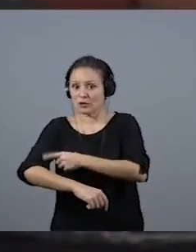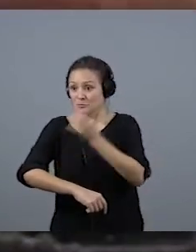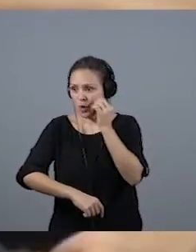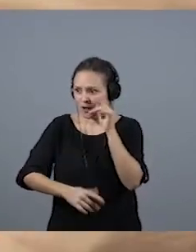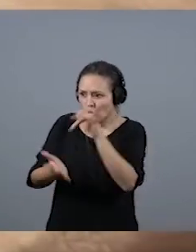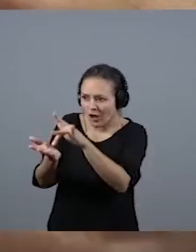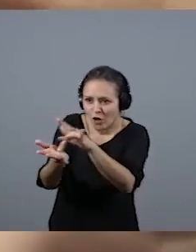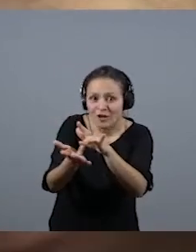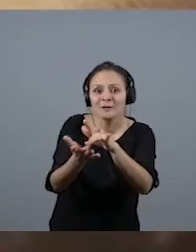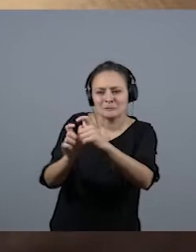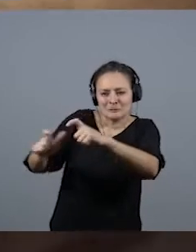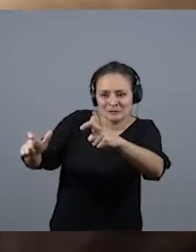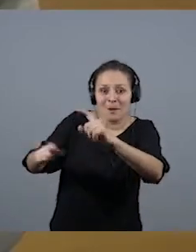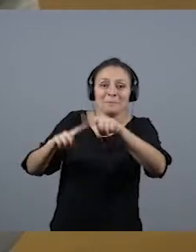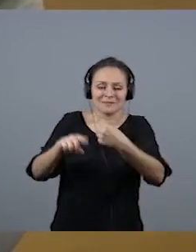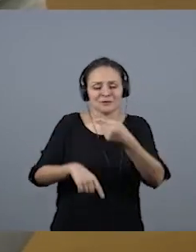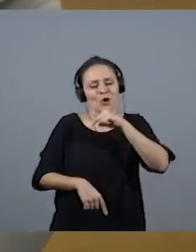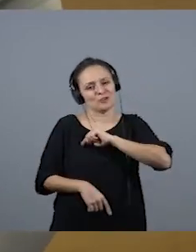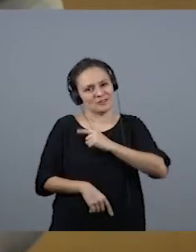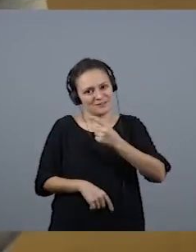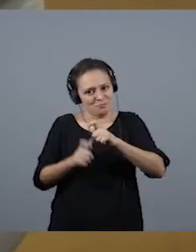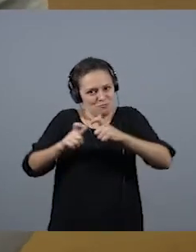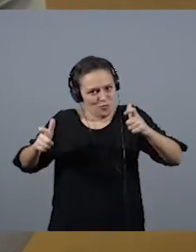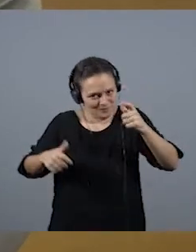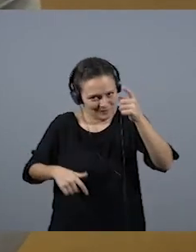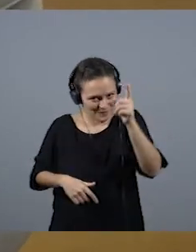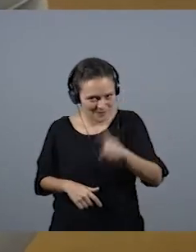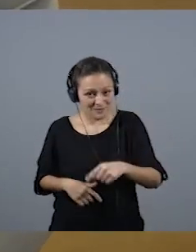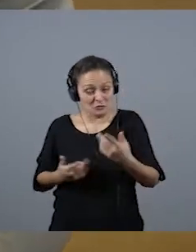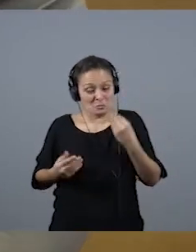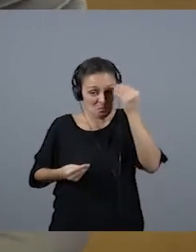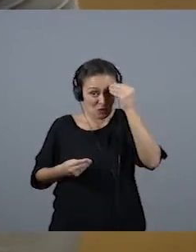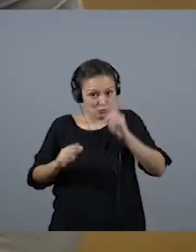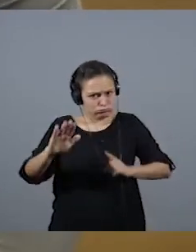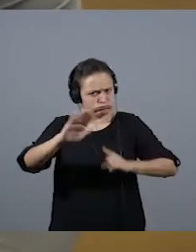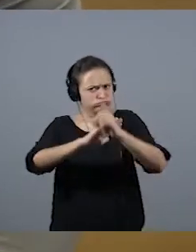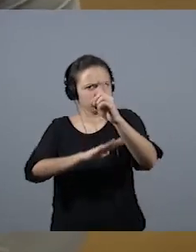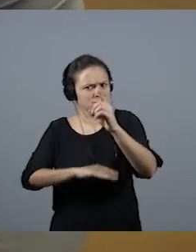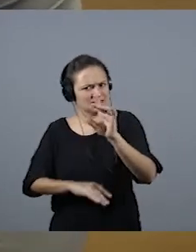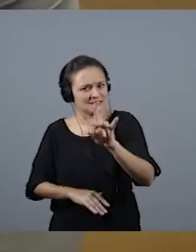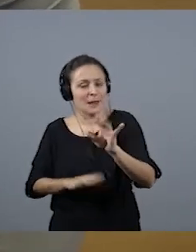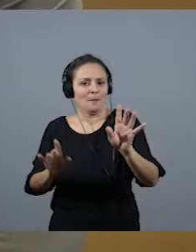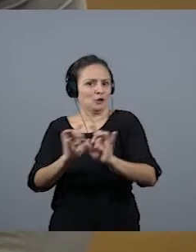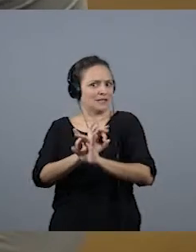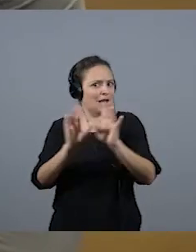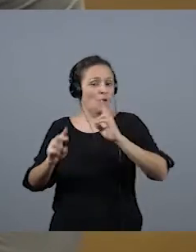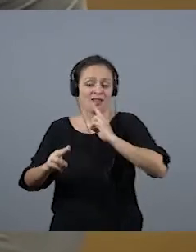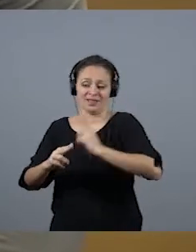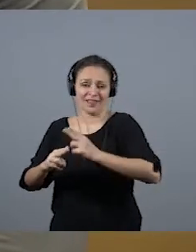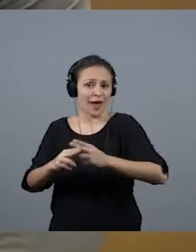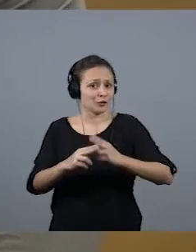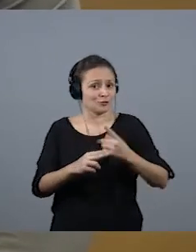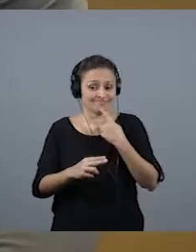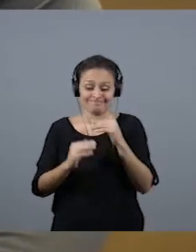hay más representación, pero más conciencia también. O sea, en ese sentido se ha evolucionado. Pero está claro que los datos dicen que no existe